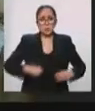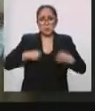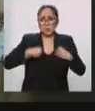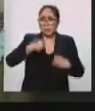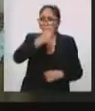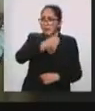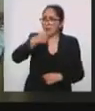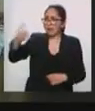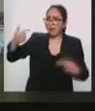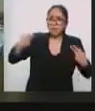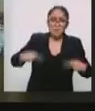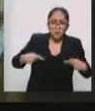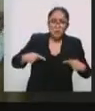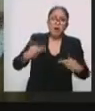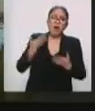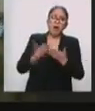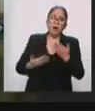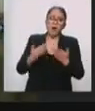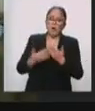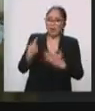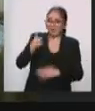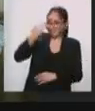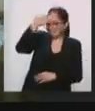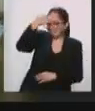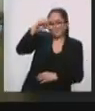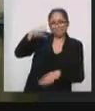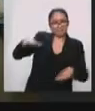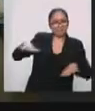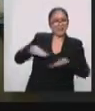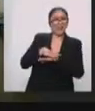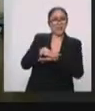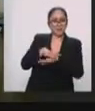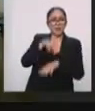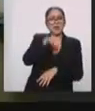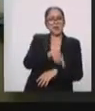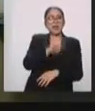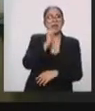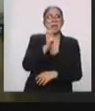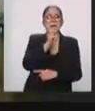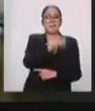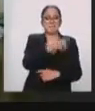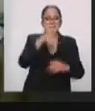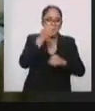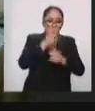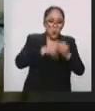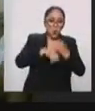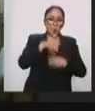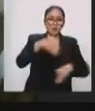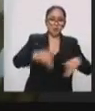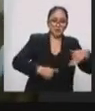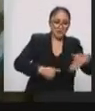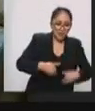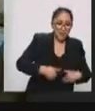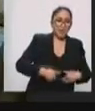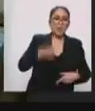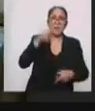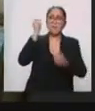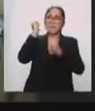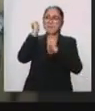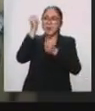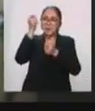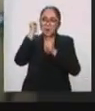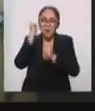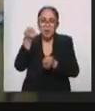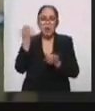partir de esto, nosotros creamos el concepto de pastorela virtual, posada virtual y concierto navideño virtual, todo por un solo